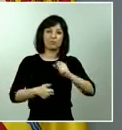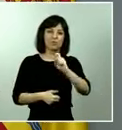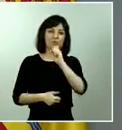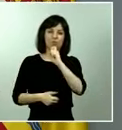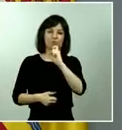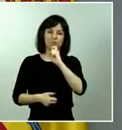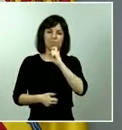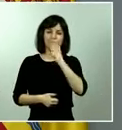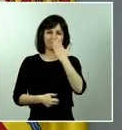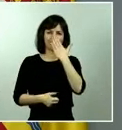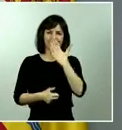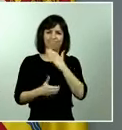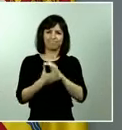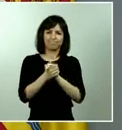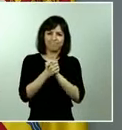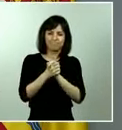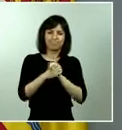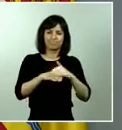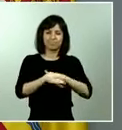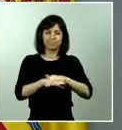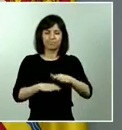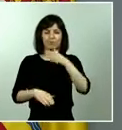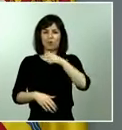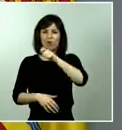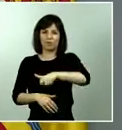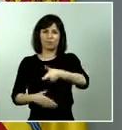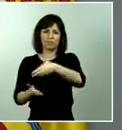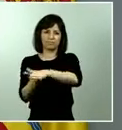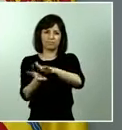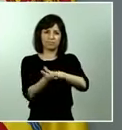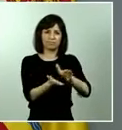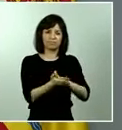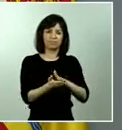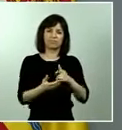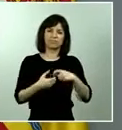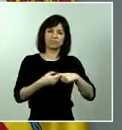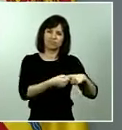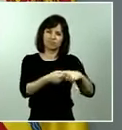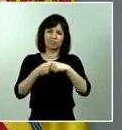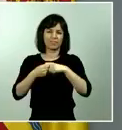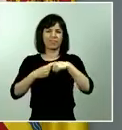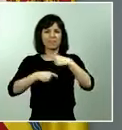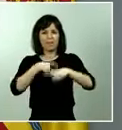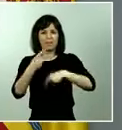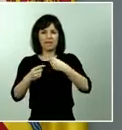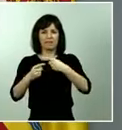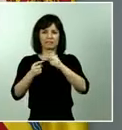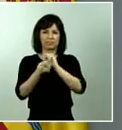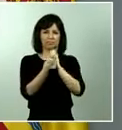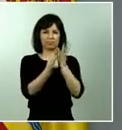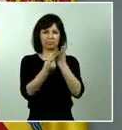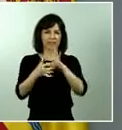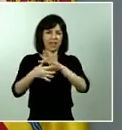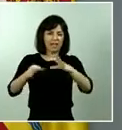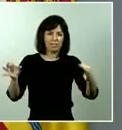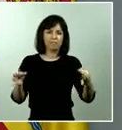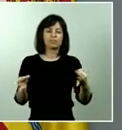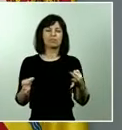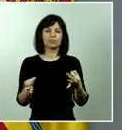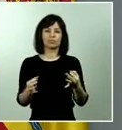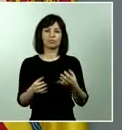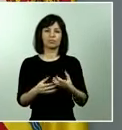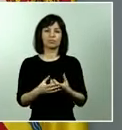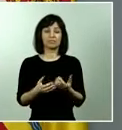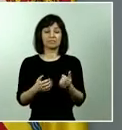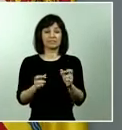por el conjunto de fallecidos, mi pésame y mi solidaridad con las familias, con sus allegados y esperando el